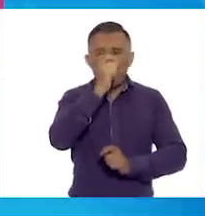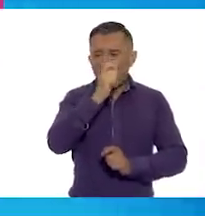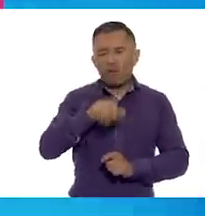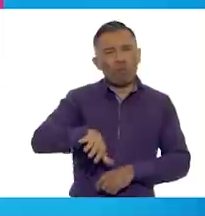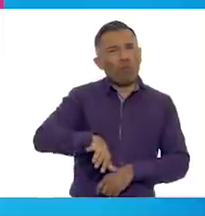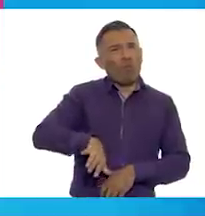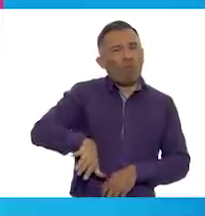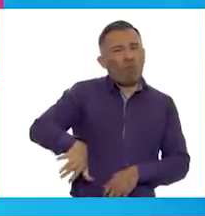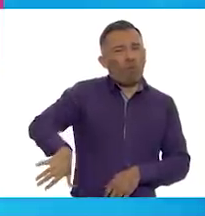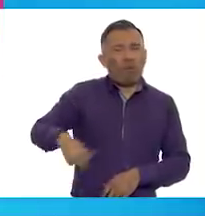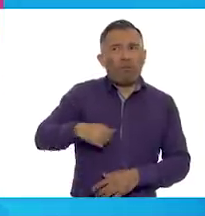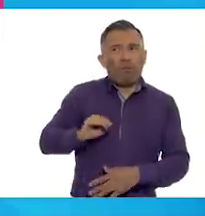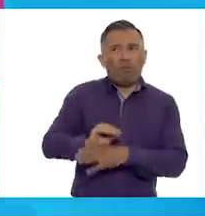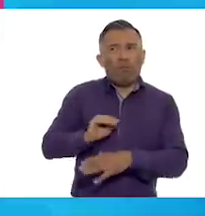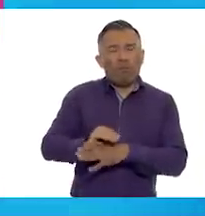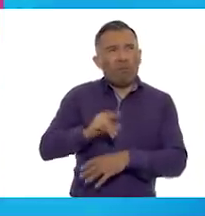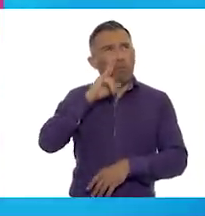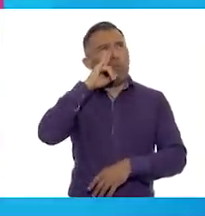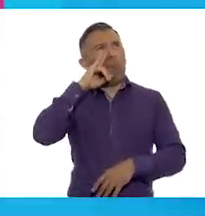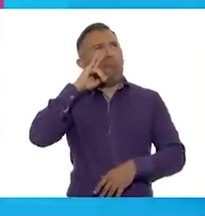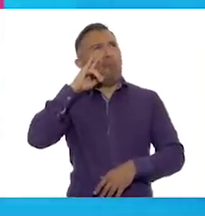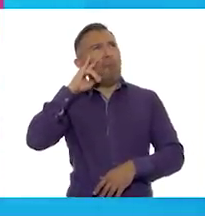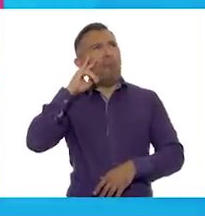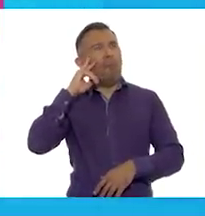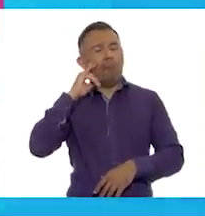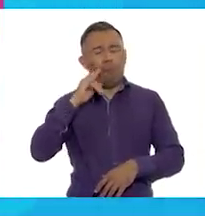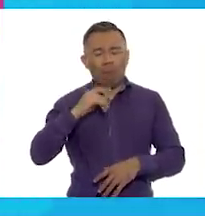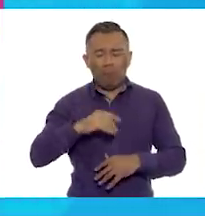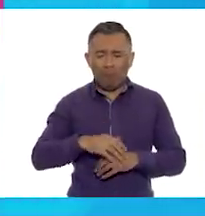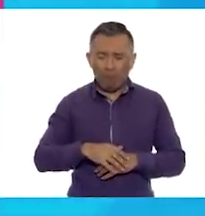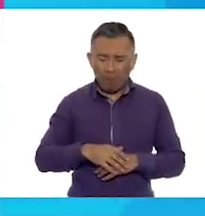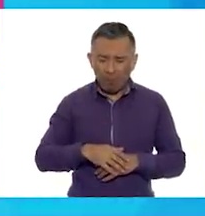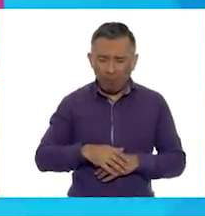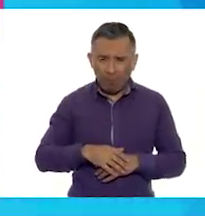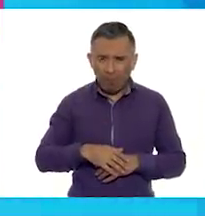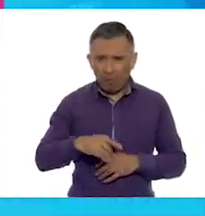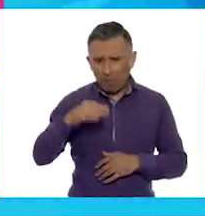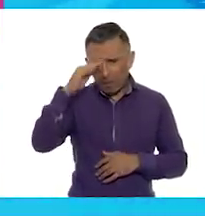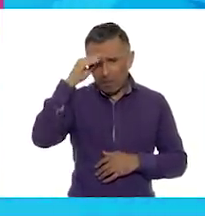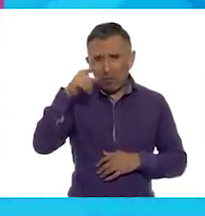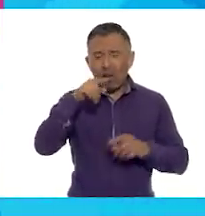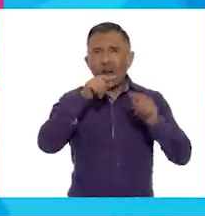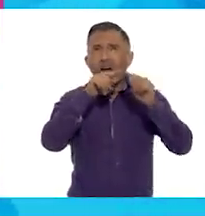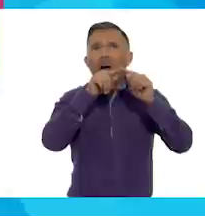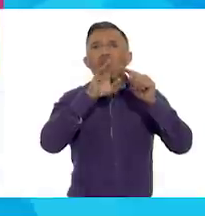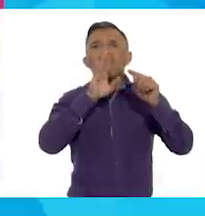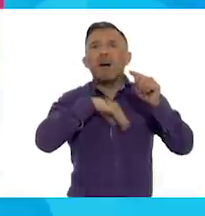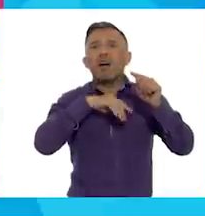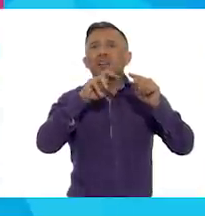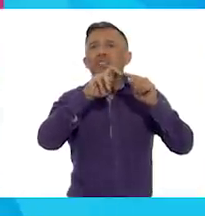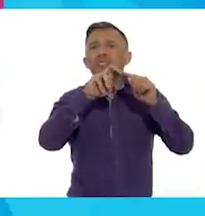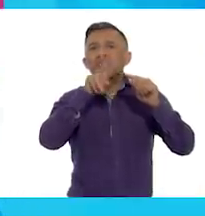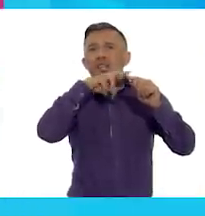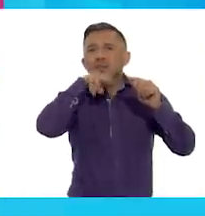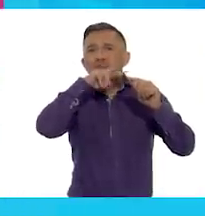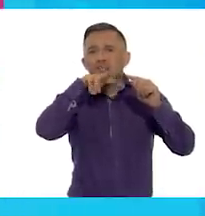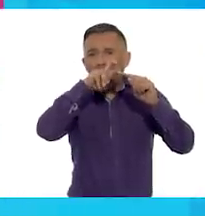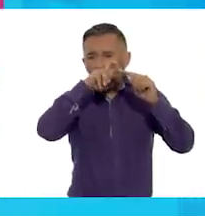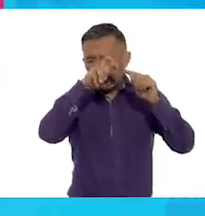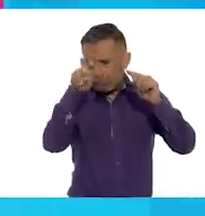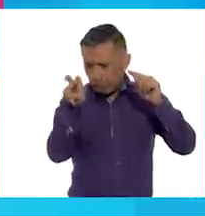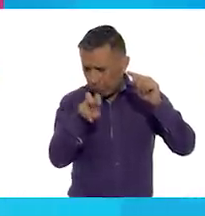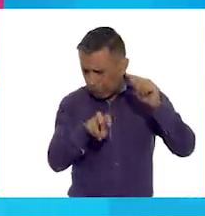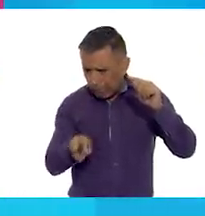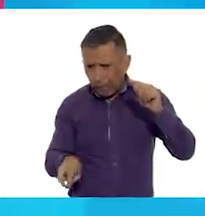la dejan. Tengo que bajar porque, porque está la colita de la serpiente y me lleva a la casilla dos, donde